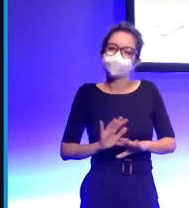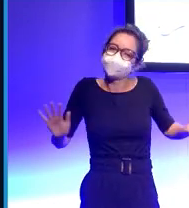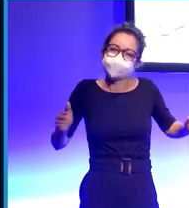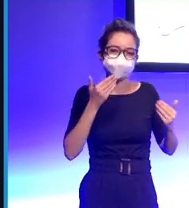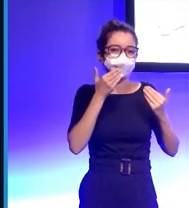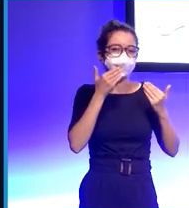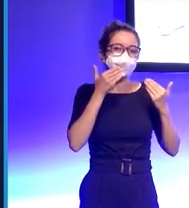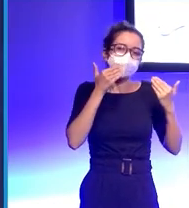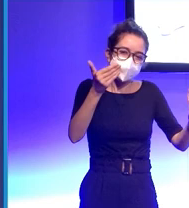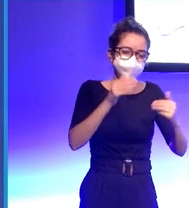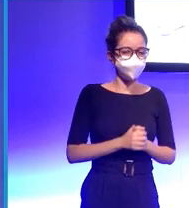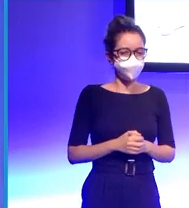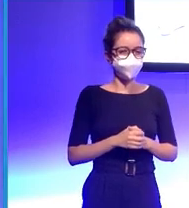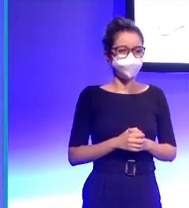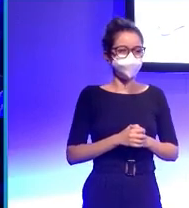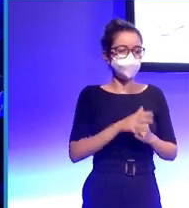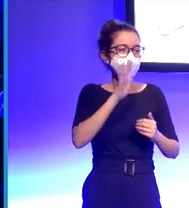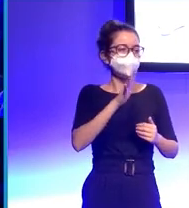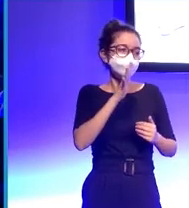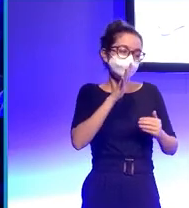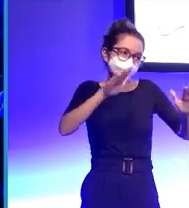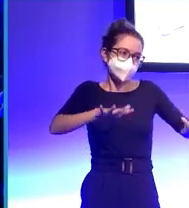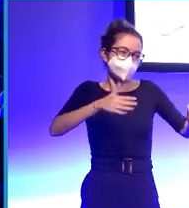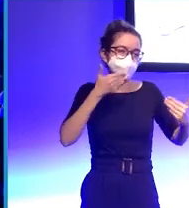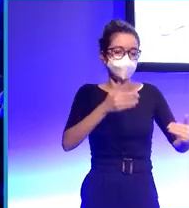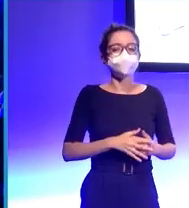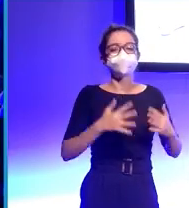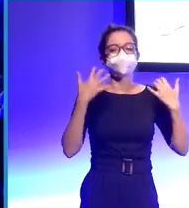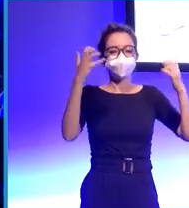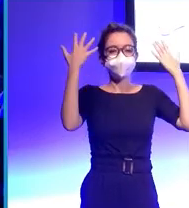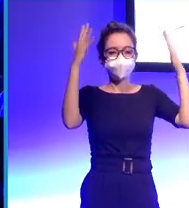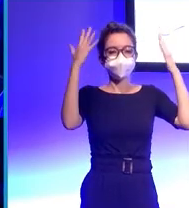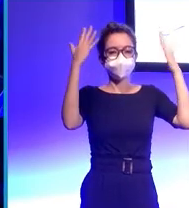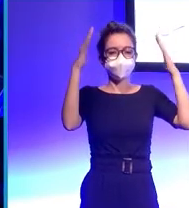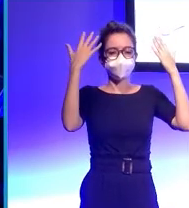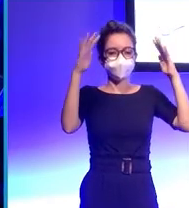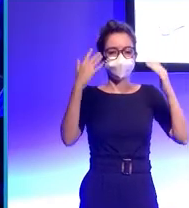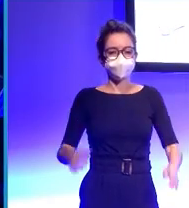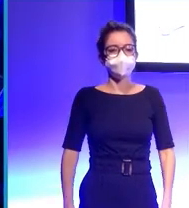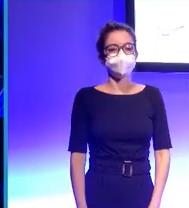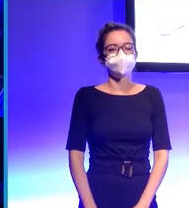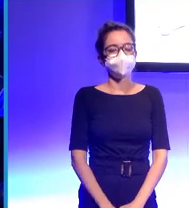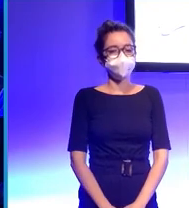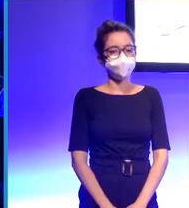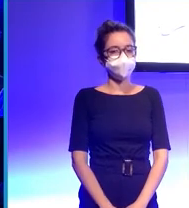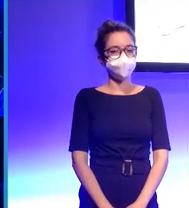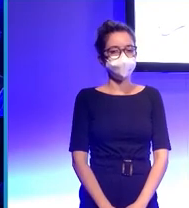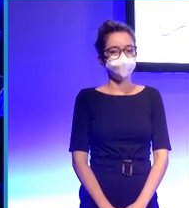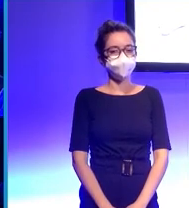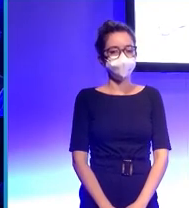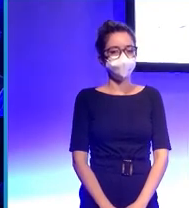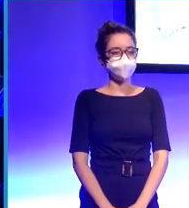gracias por vuestra asistencia aplausos aplausos aplausos aplausos